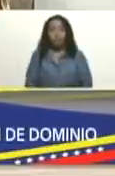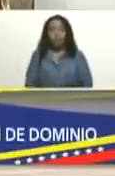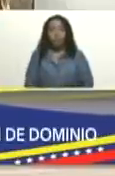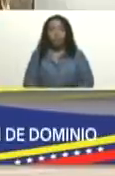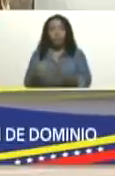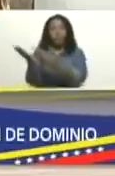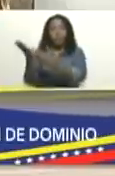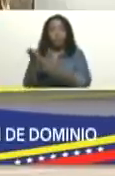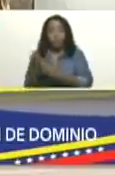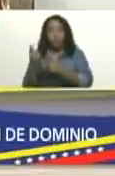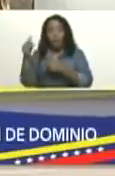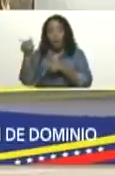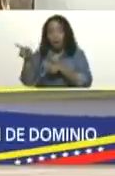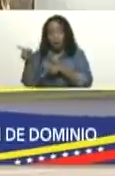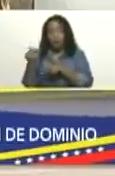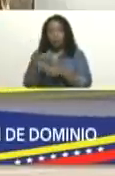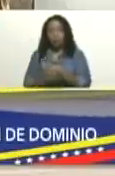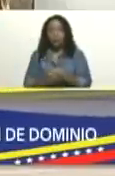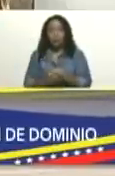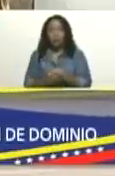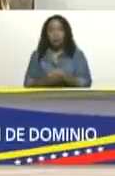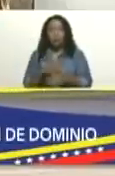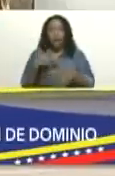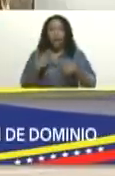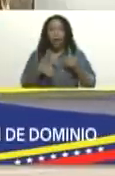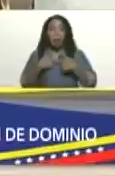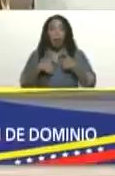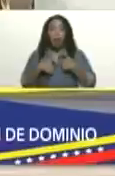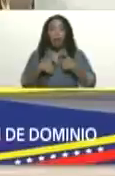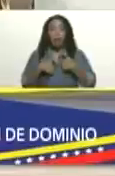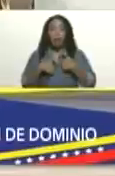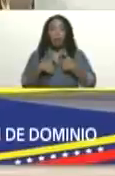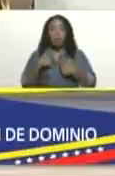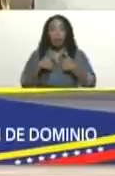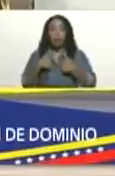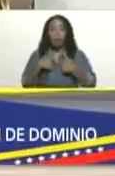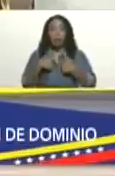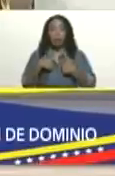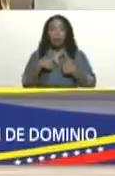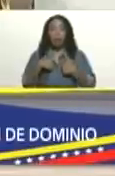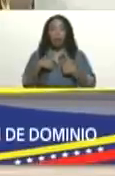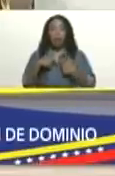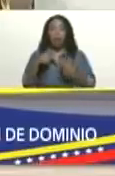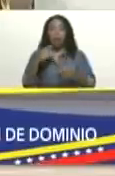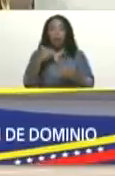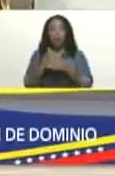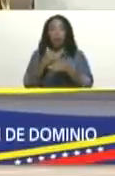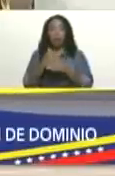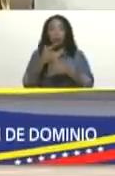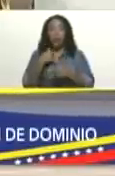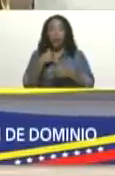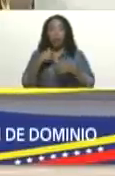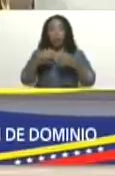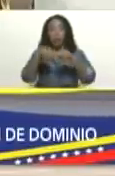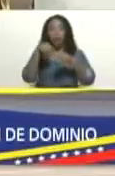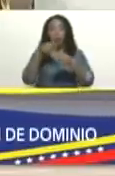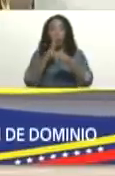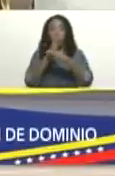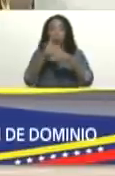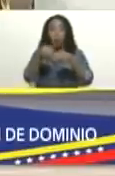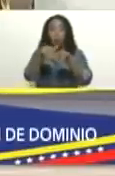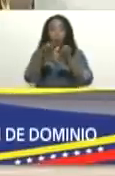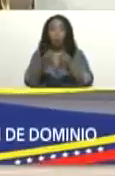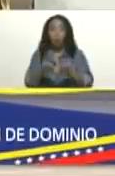Recibiendo por acá. Ya el miércoles caí, nocao, tumbado. Tuvo que suspender la agenda pública. El miércoles